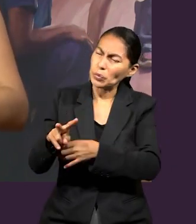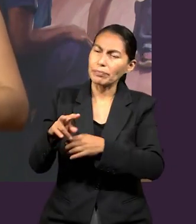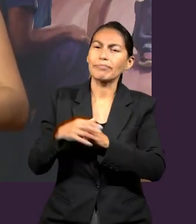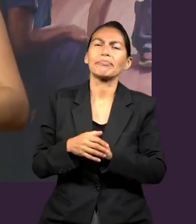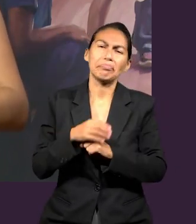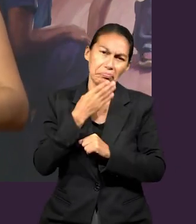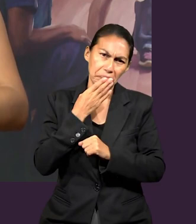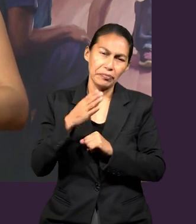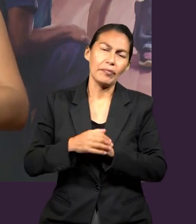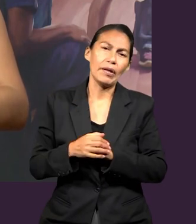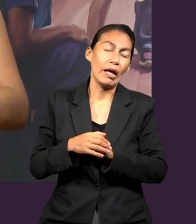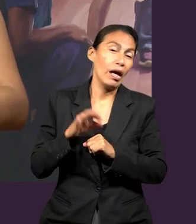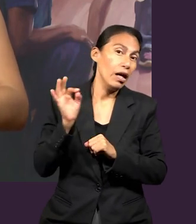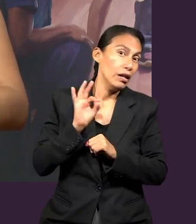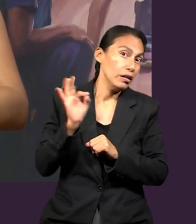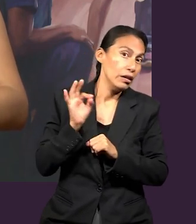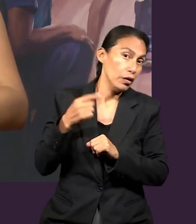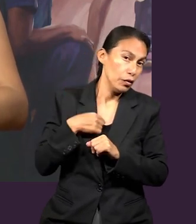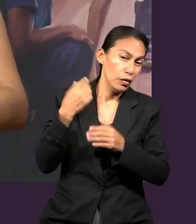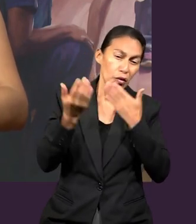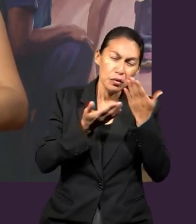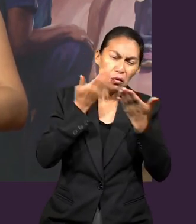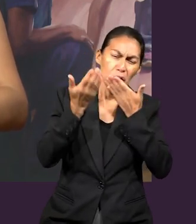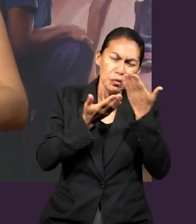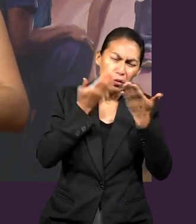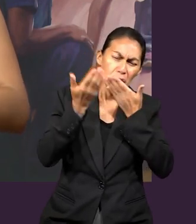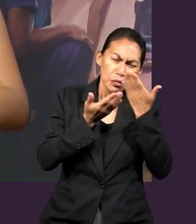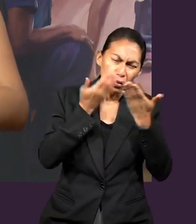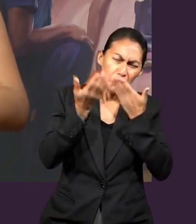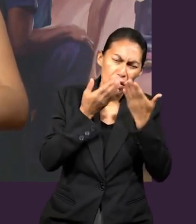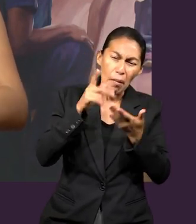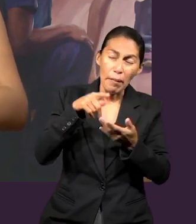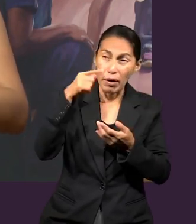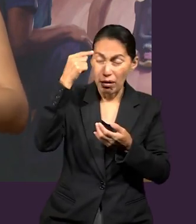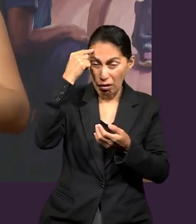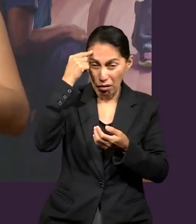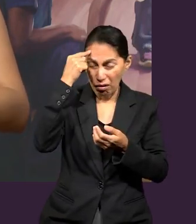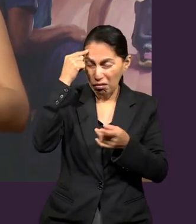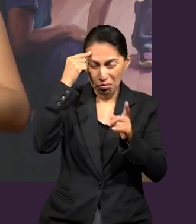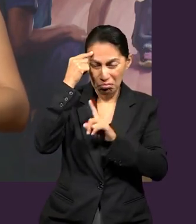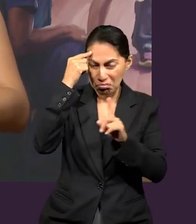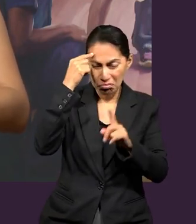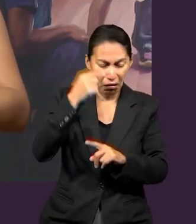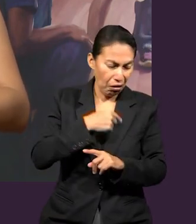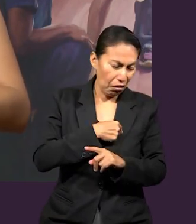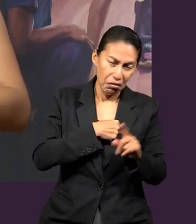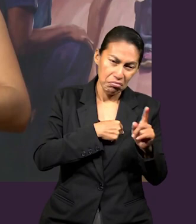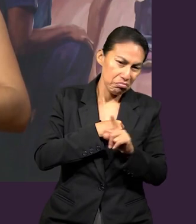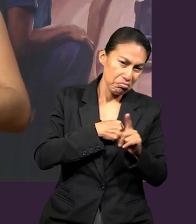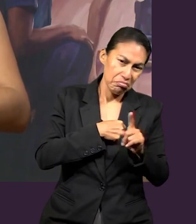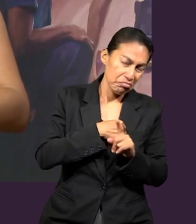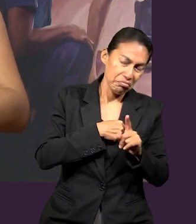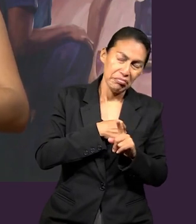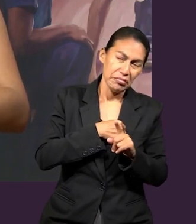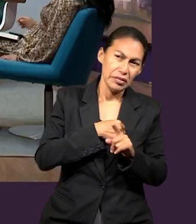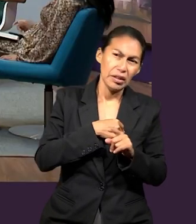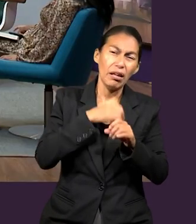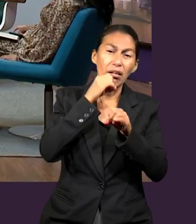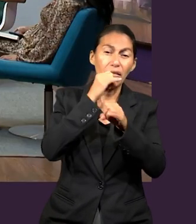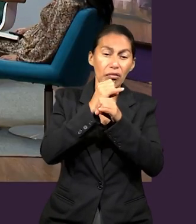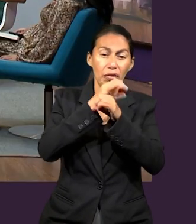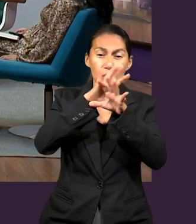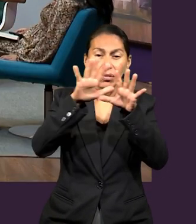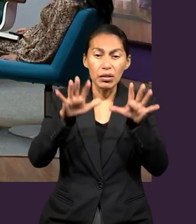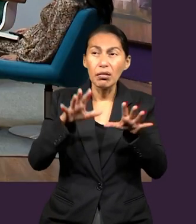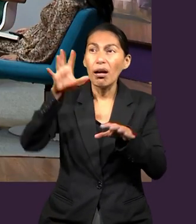conexión real con Dios. Porque de nada me sirve tal vez estudiar si no lo voy a grabar tanto en mi mente como en mi corazón. De